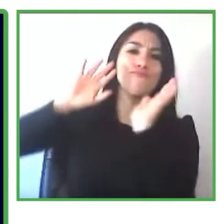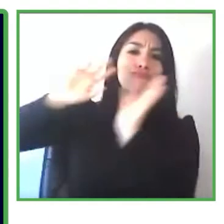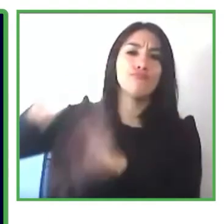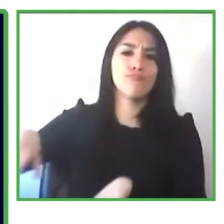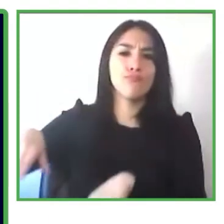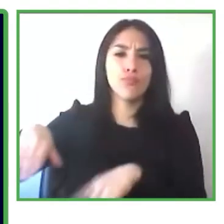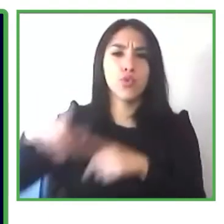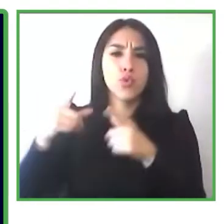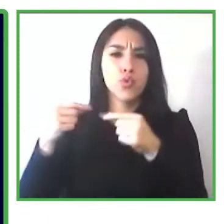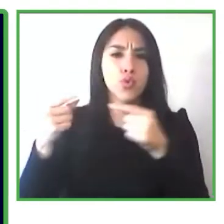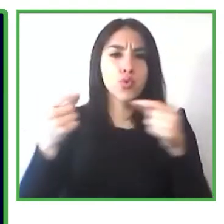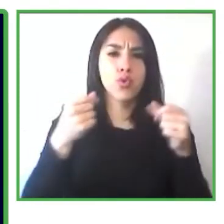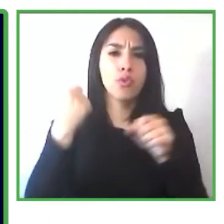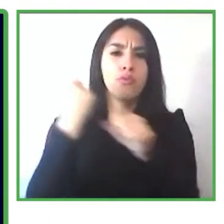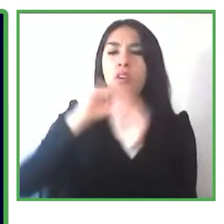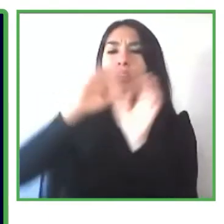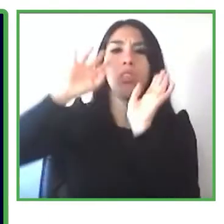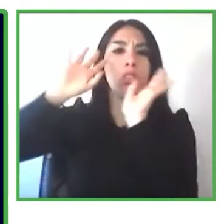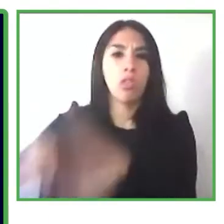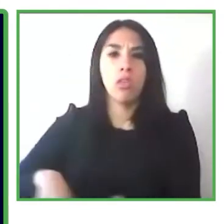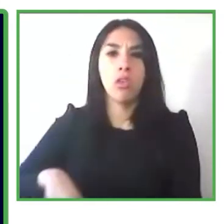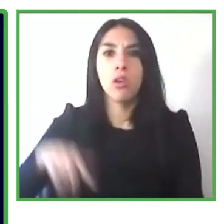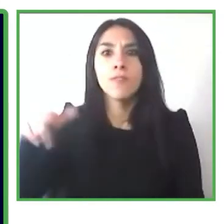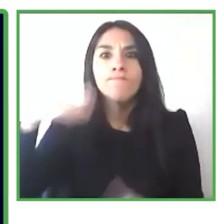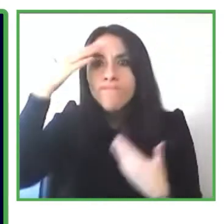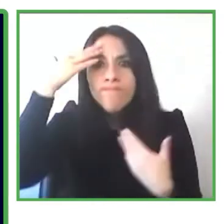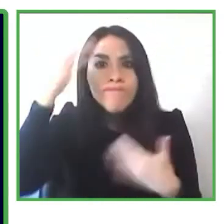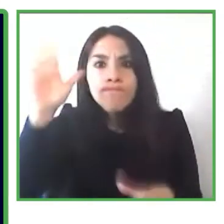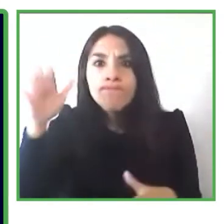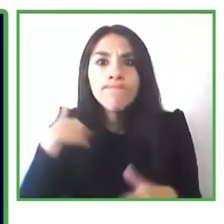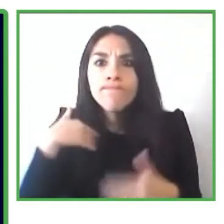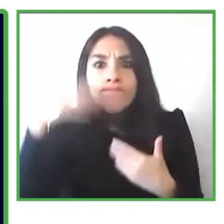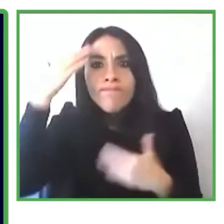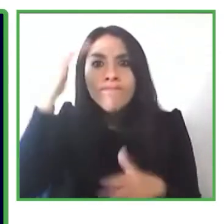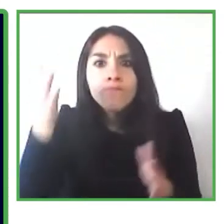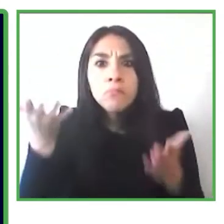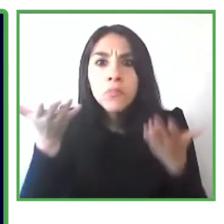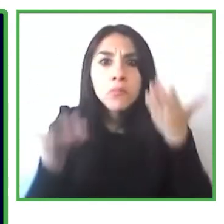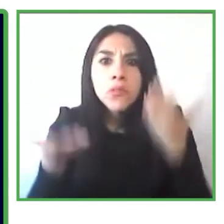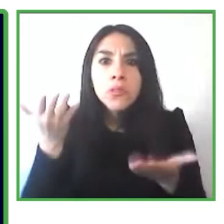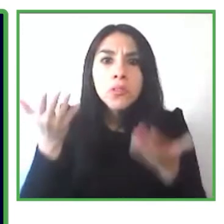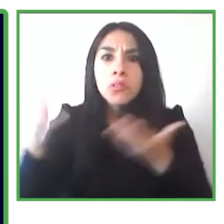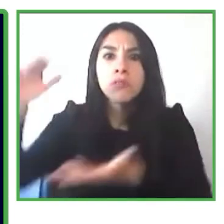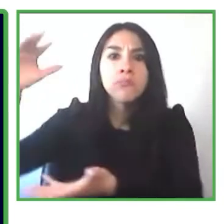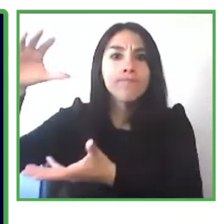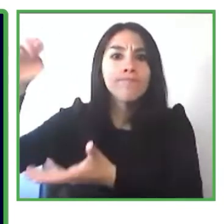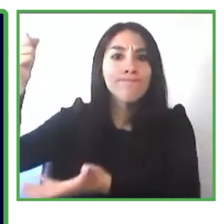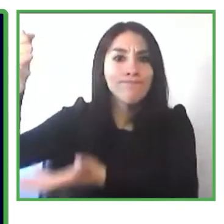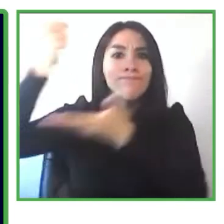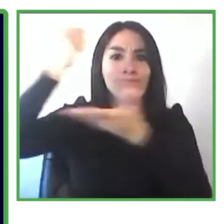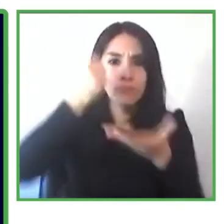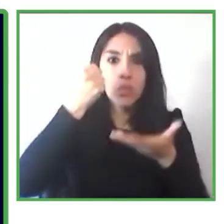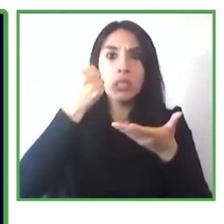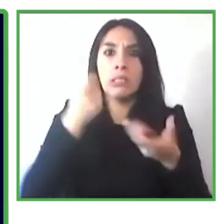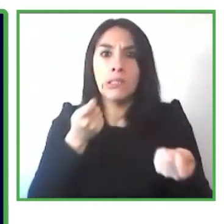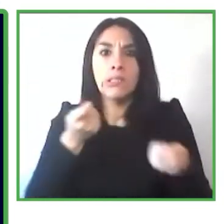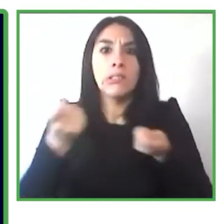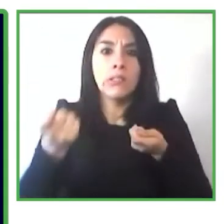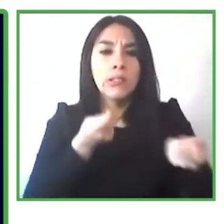podrían traerle a su negocio en temas relacionados a rentabilidad mejora del clima laboral y muchas otras cosas más